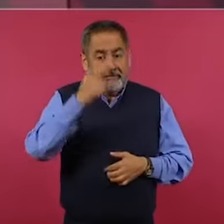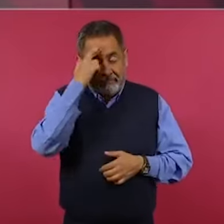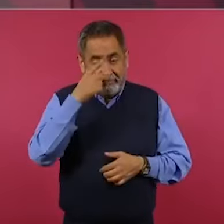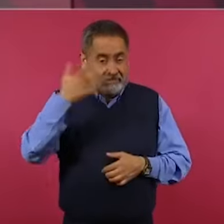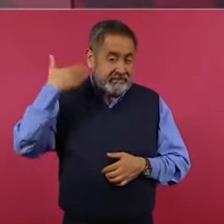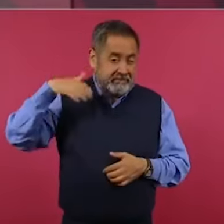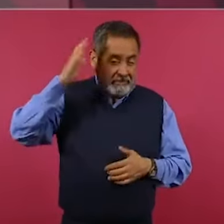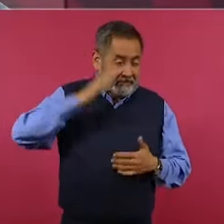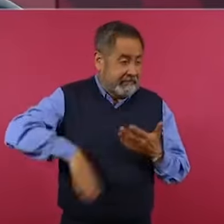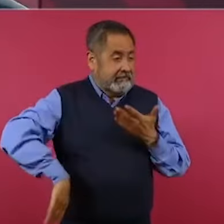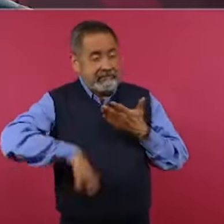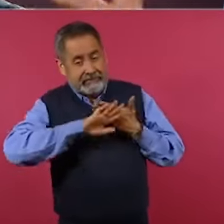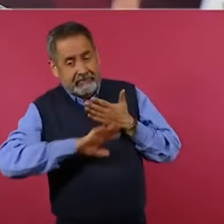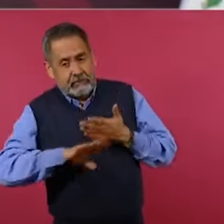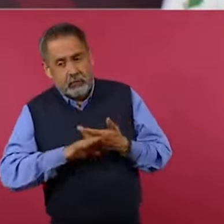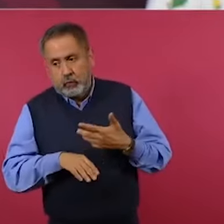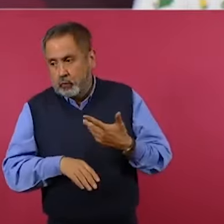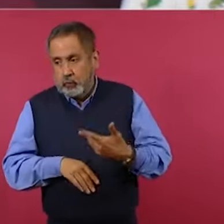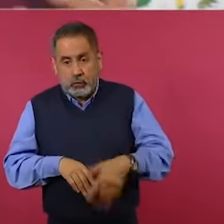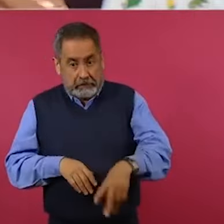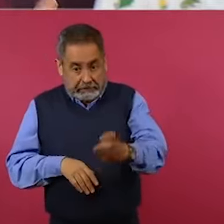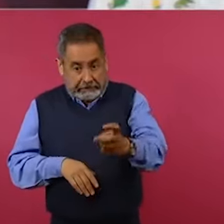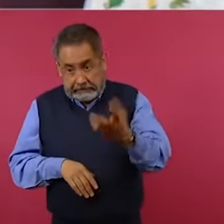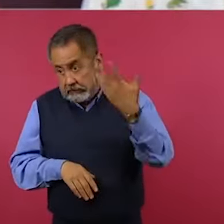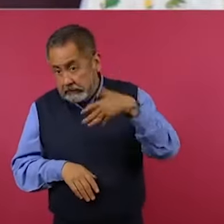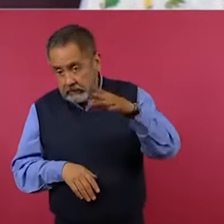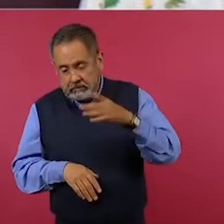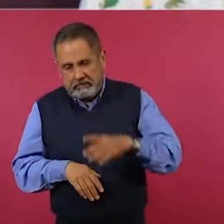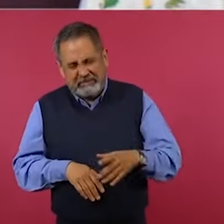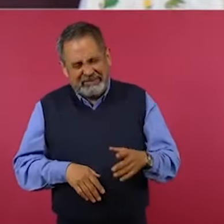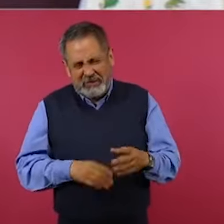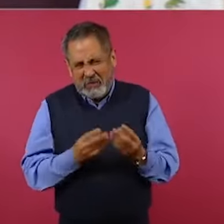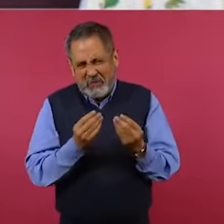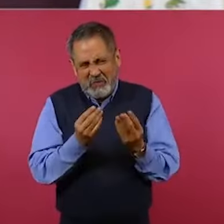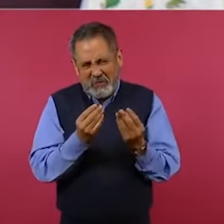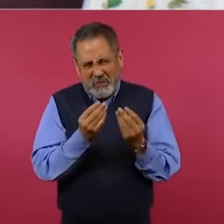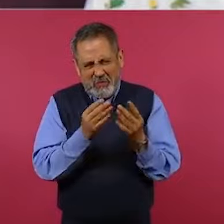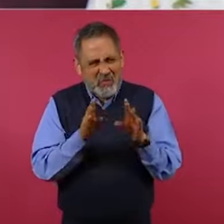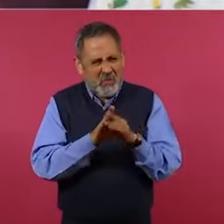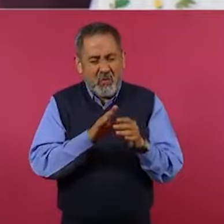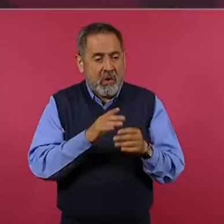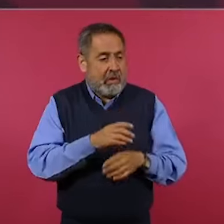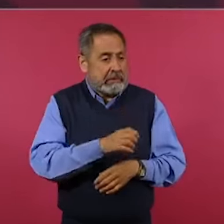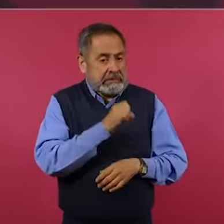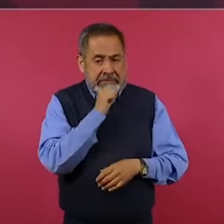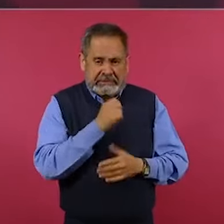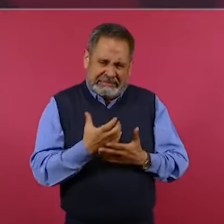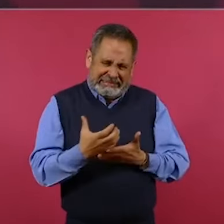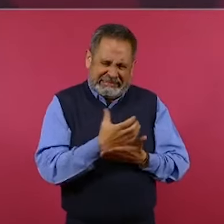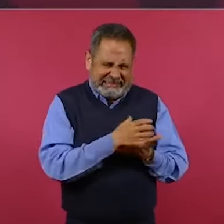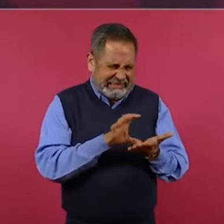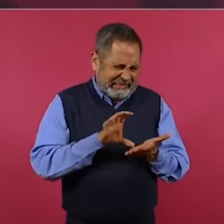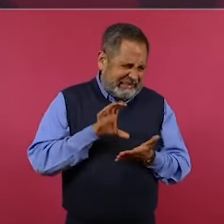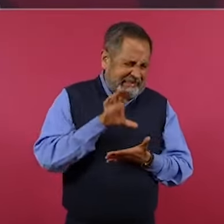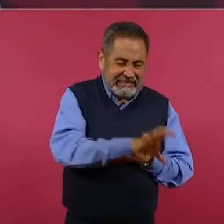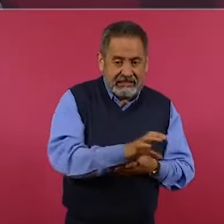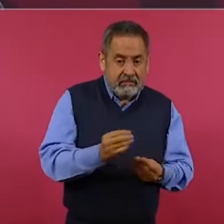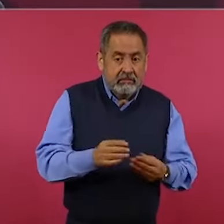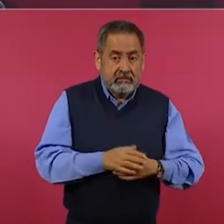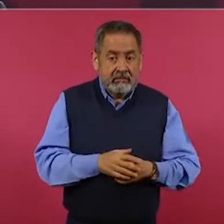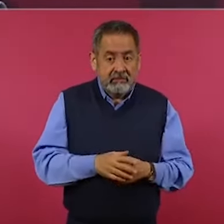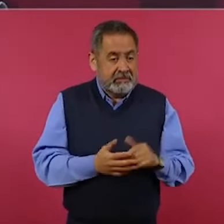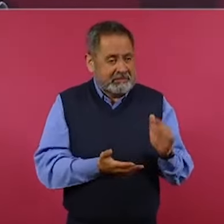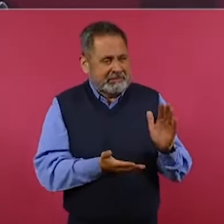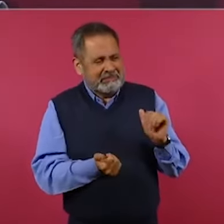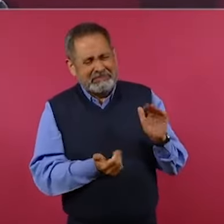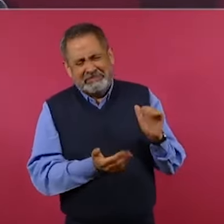nosotros. Entonces, ahí sí se rayaron, porque recogieron